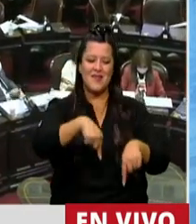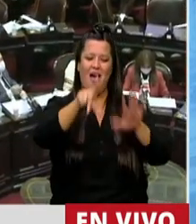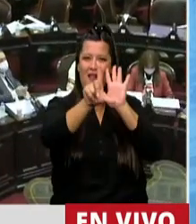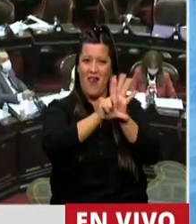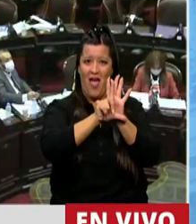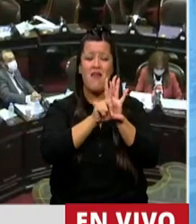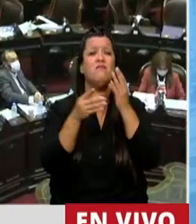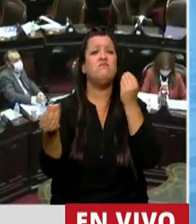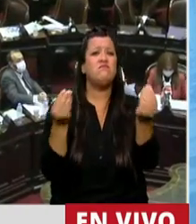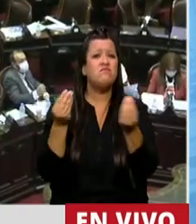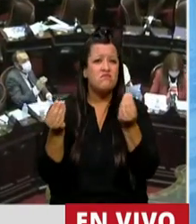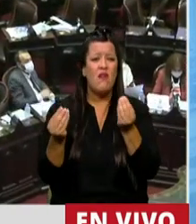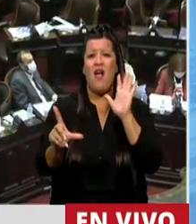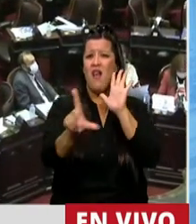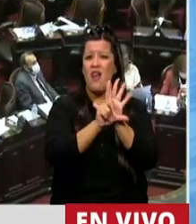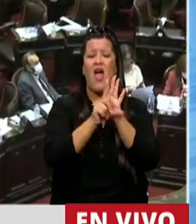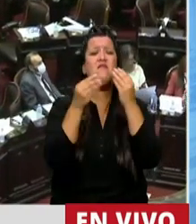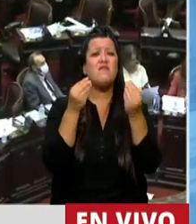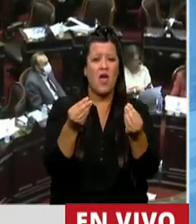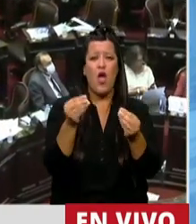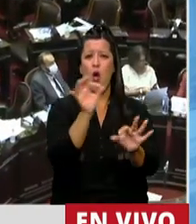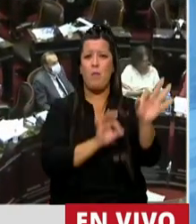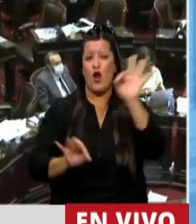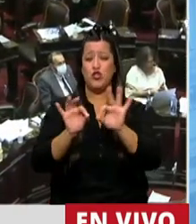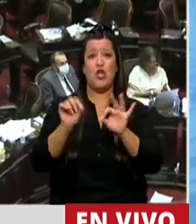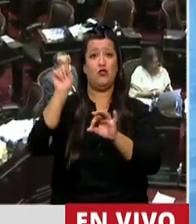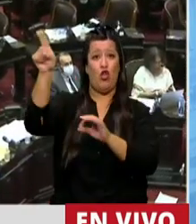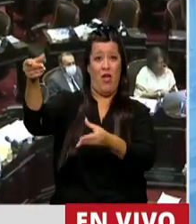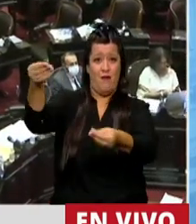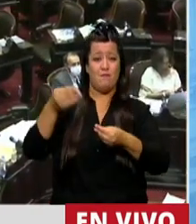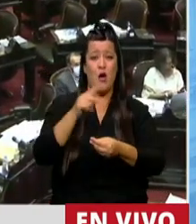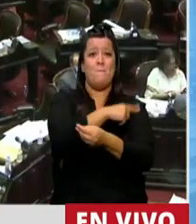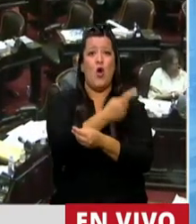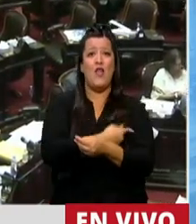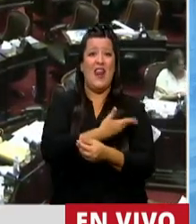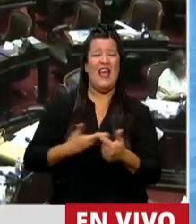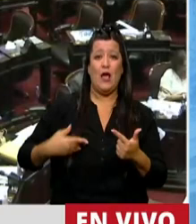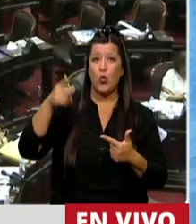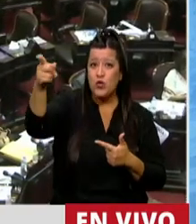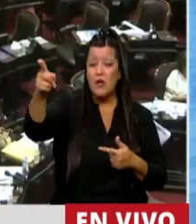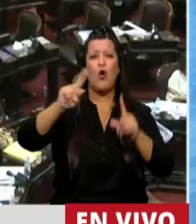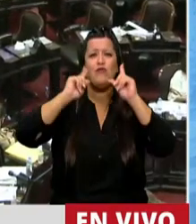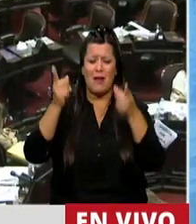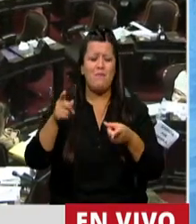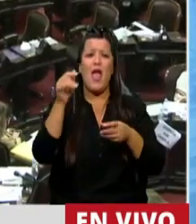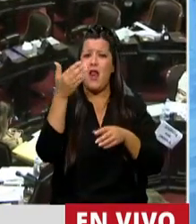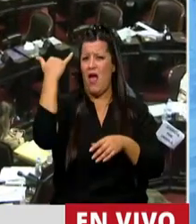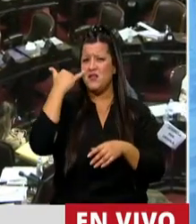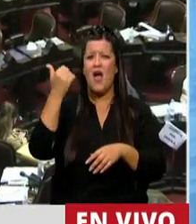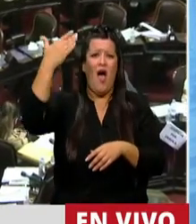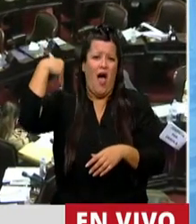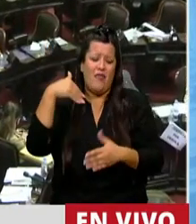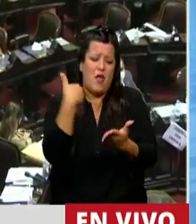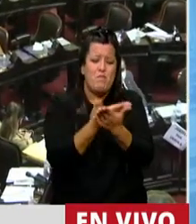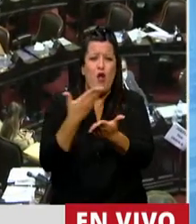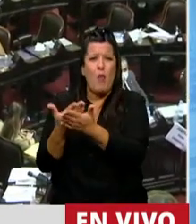básicamente se basa en proyectos del Poder Ejecutivo y en proyectos que han presentado legisladores